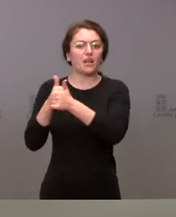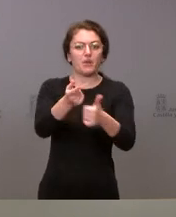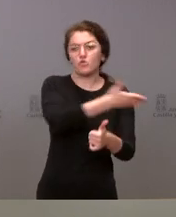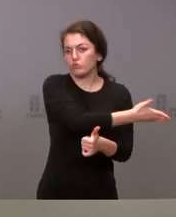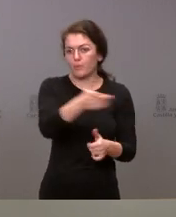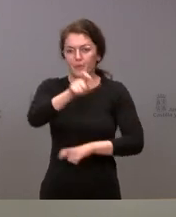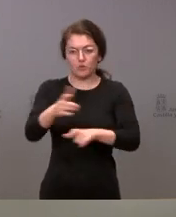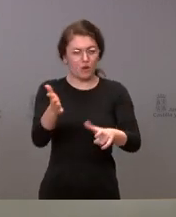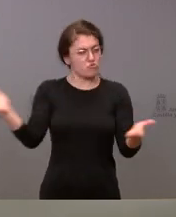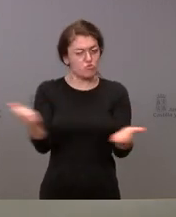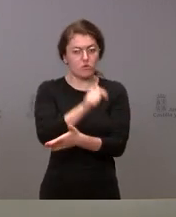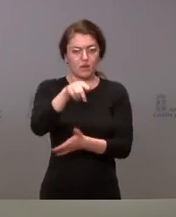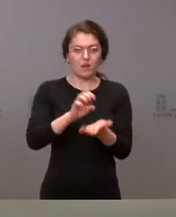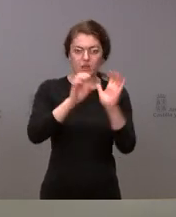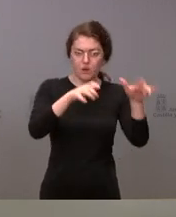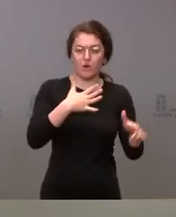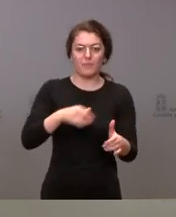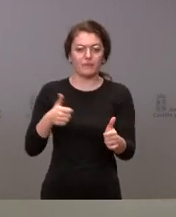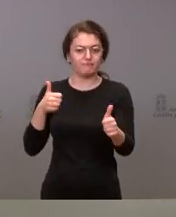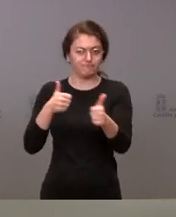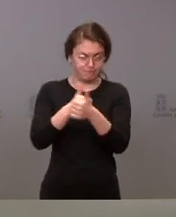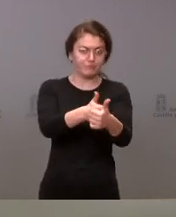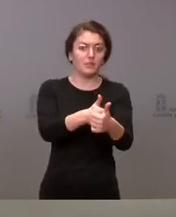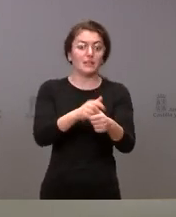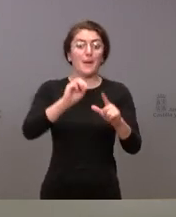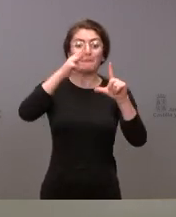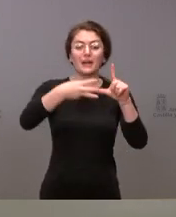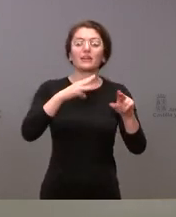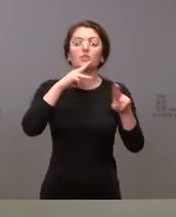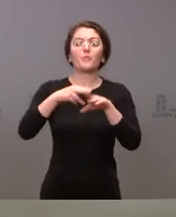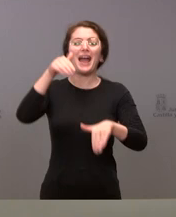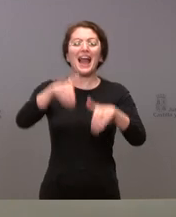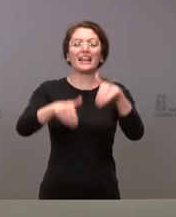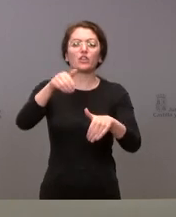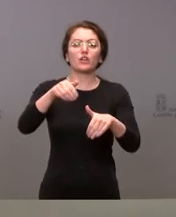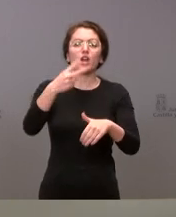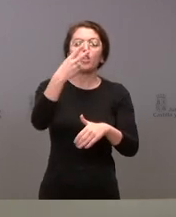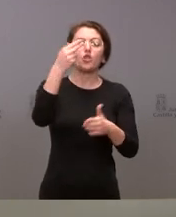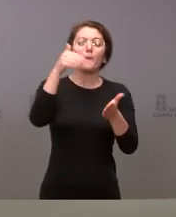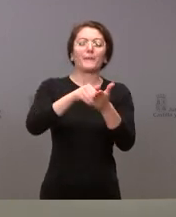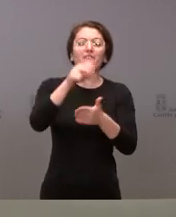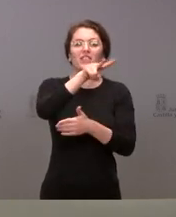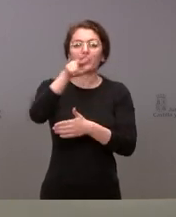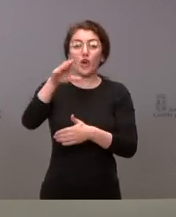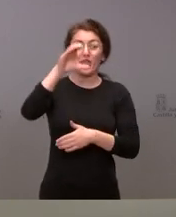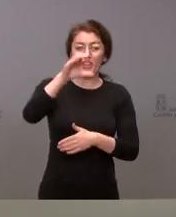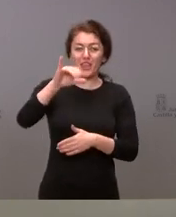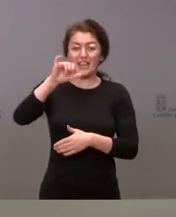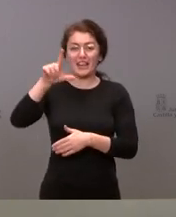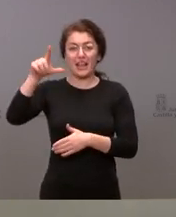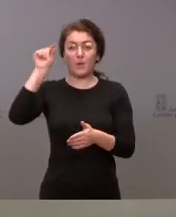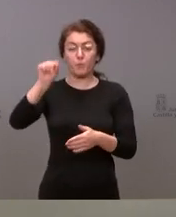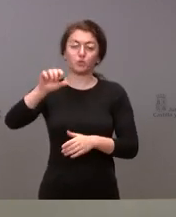ciudadanía de Castilla y León, una página que se denomina elecciones2022ccyl.es.